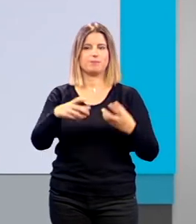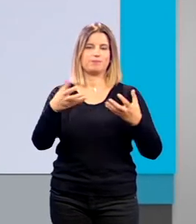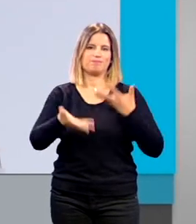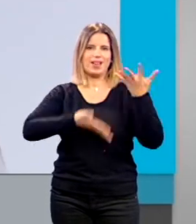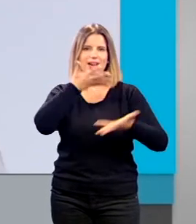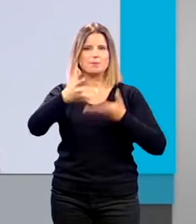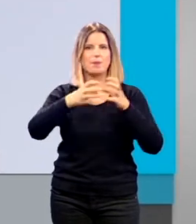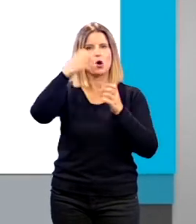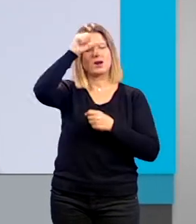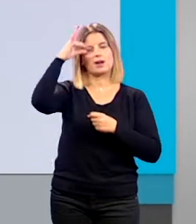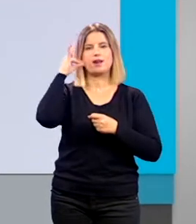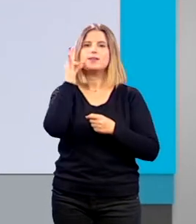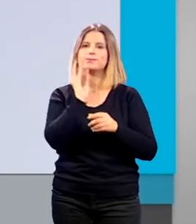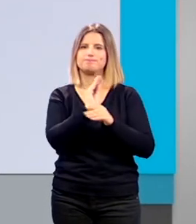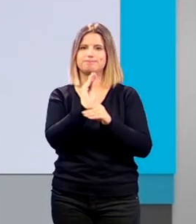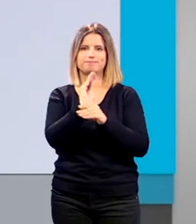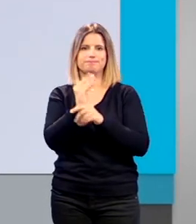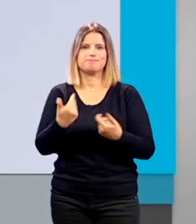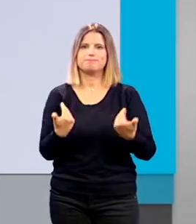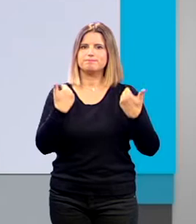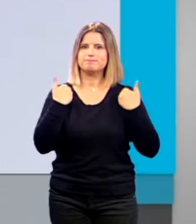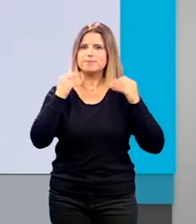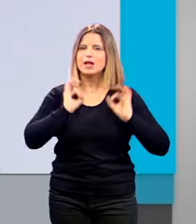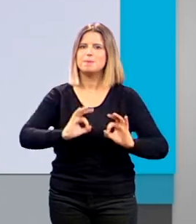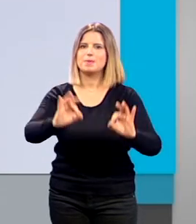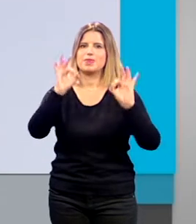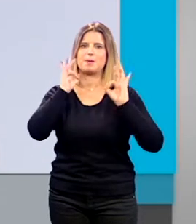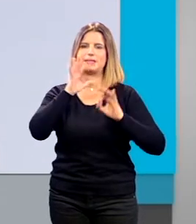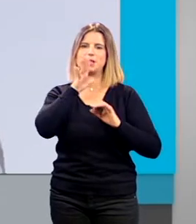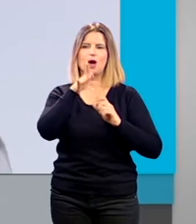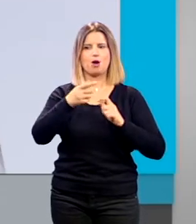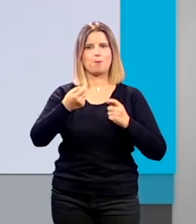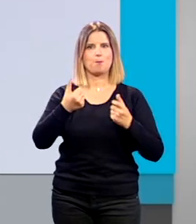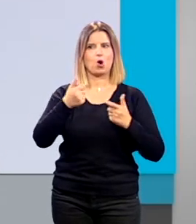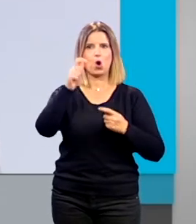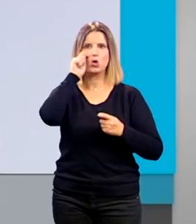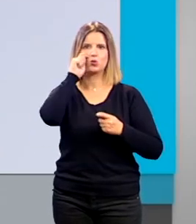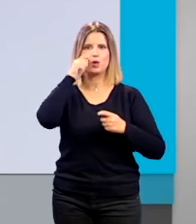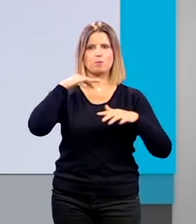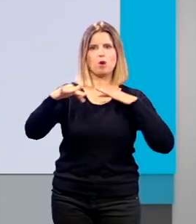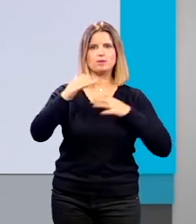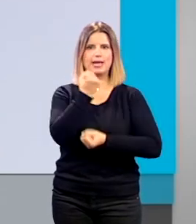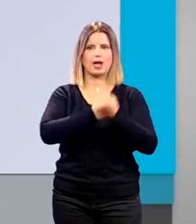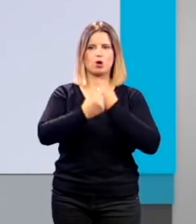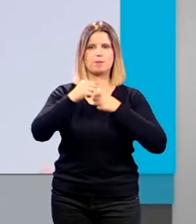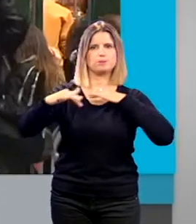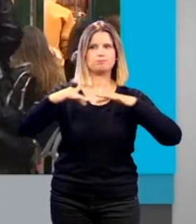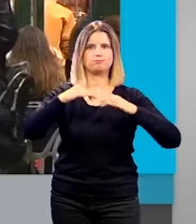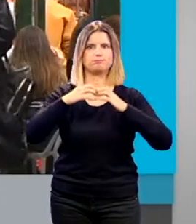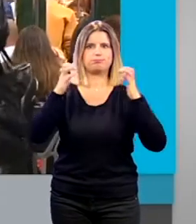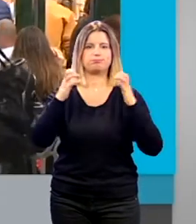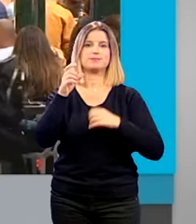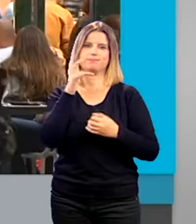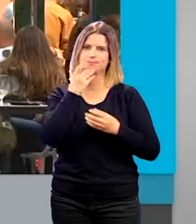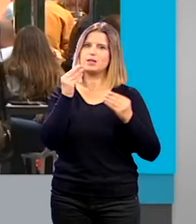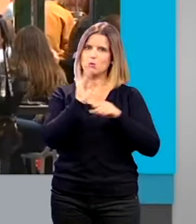sean responsables, especialmente ahora que se están reactivando los sectores económicos que sustentan de alguna forma esta ciudad. Desde